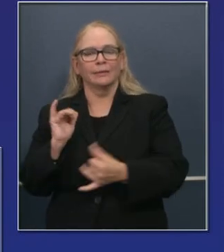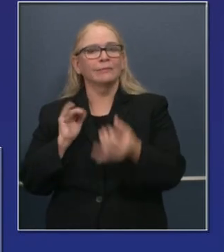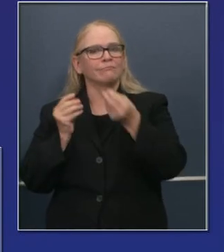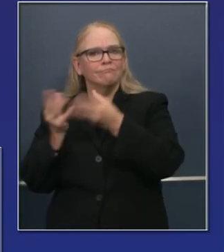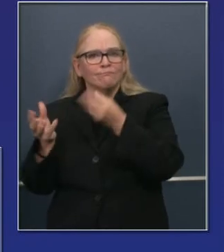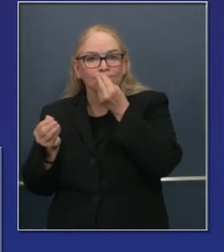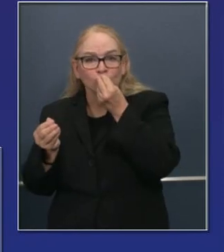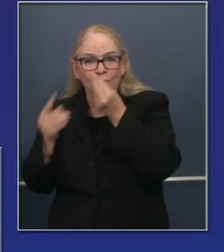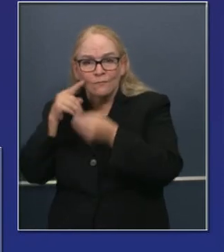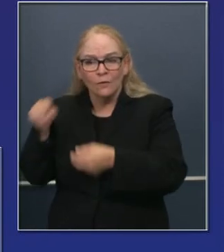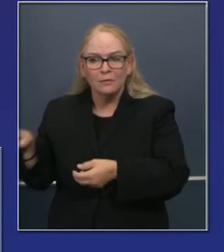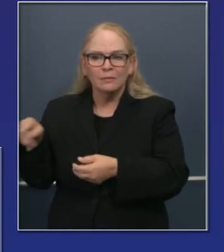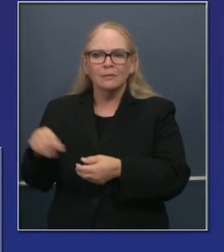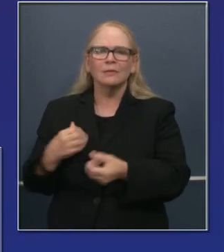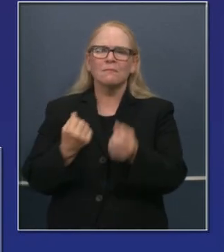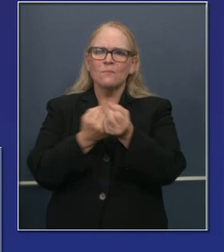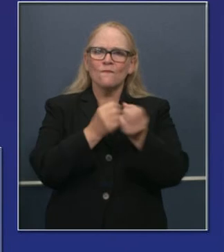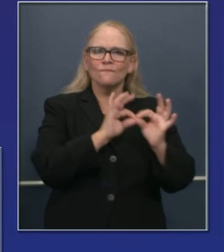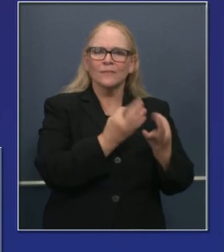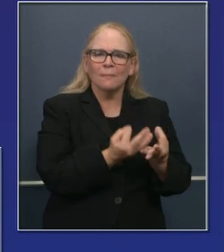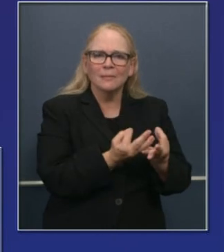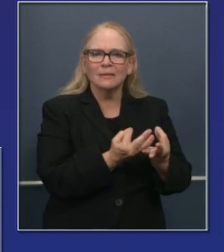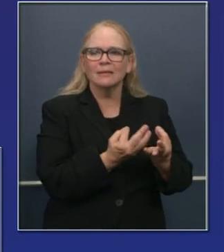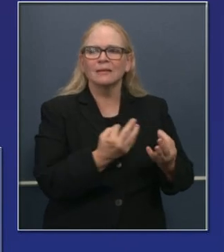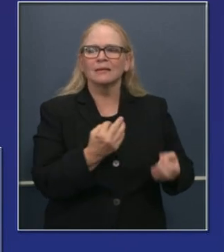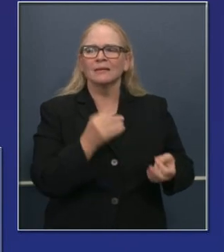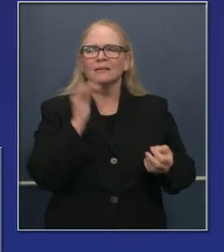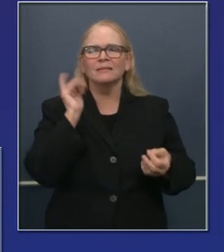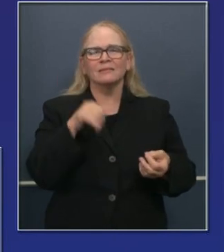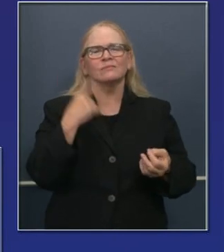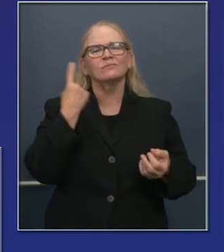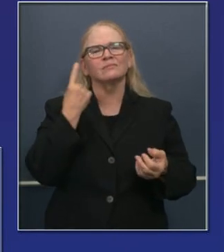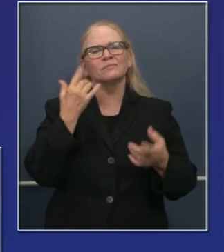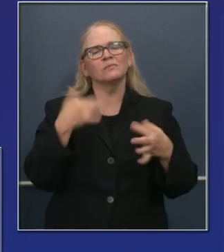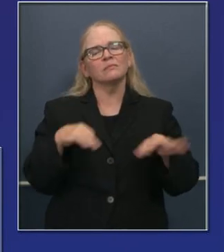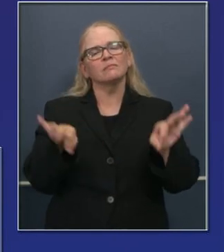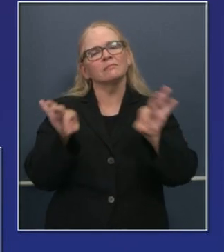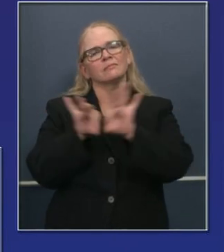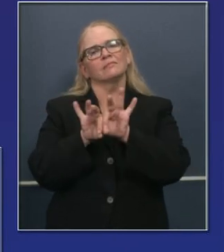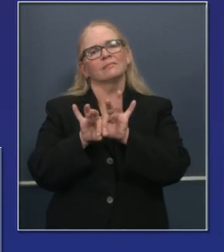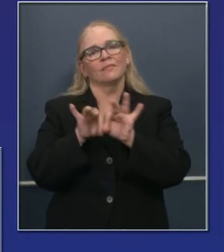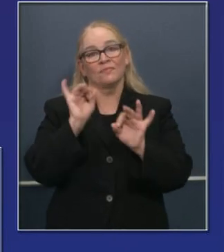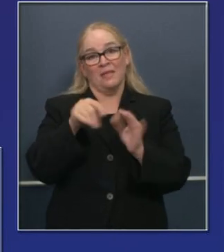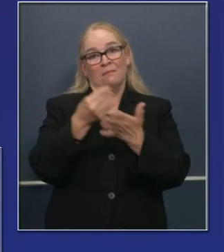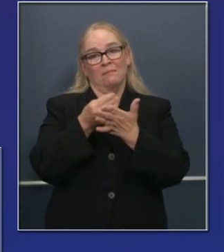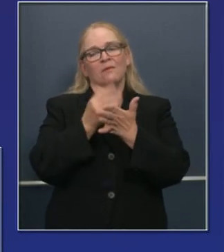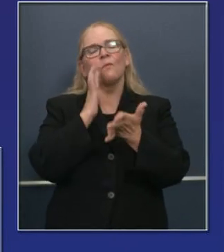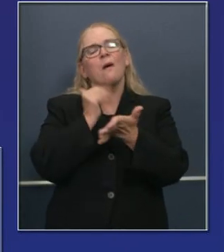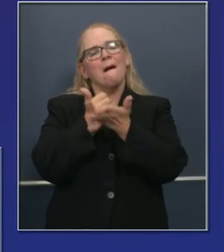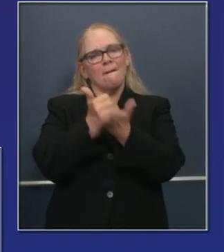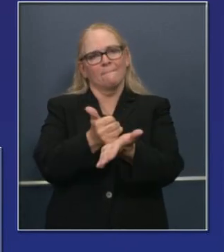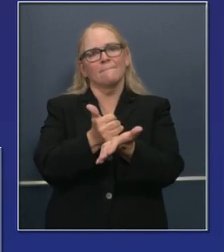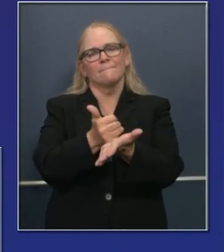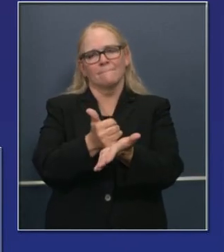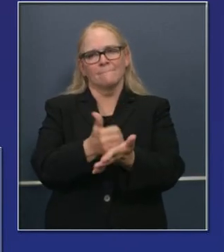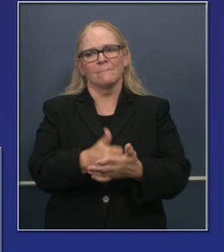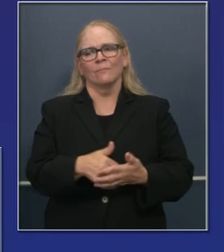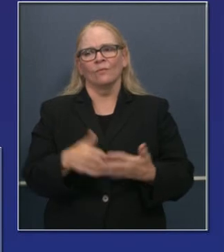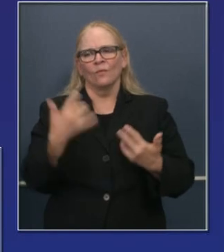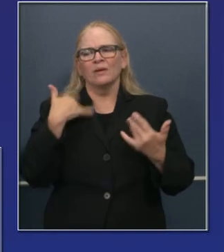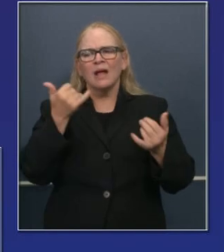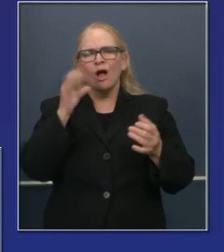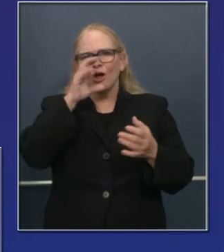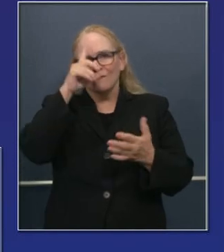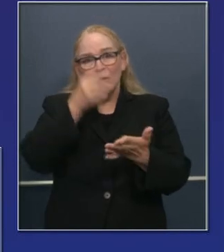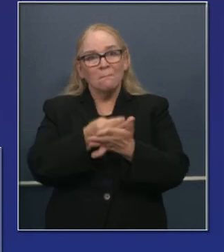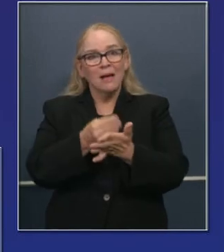barrera. Comida, servicios sociales más amplios. Así que para ese propósito van a servir estos fondos y estos